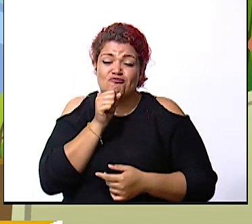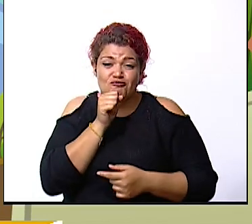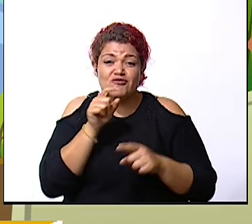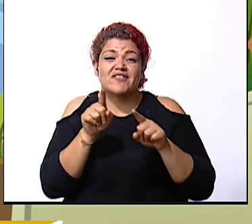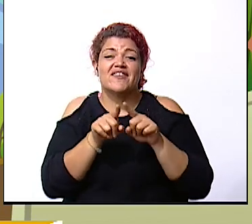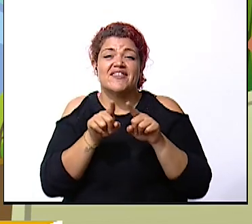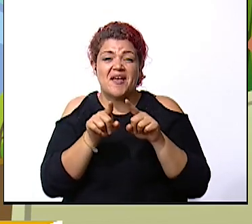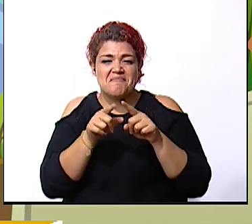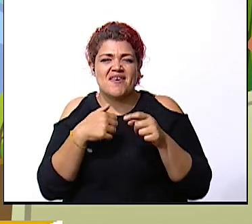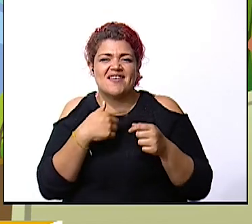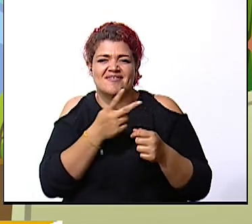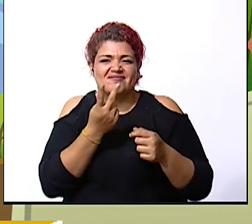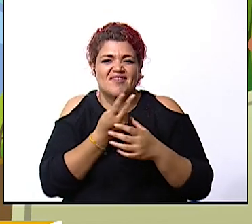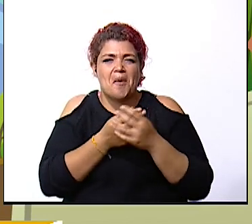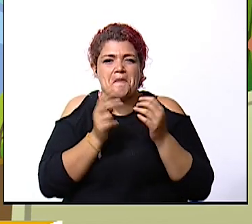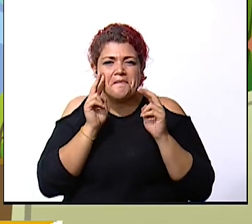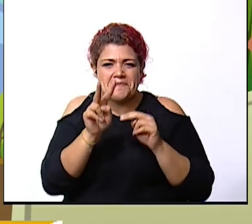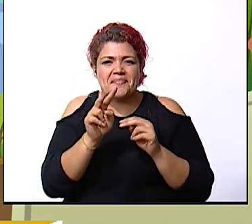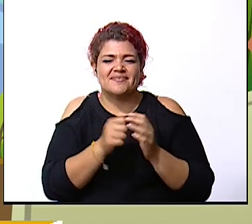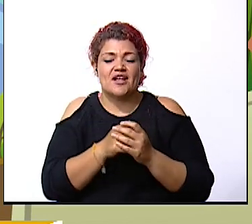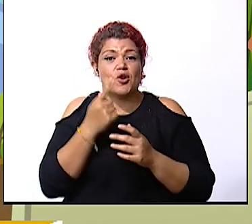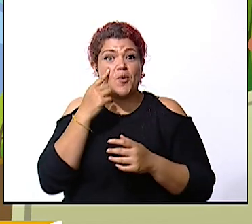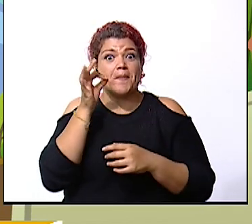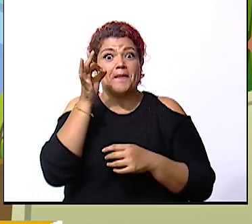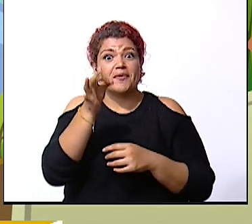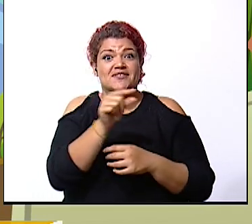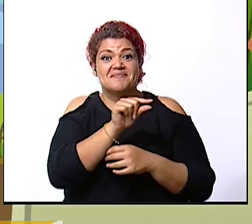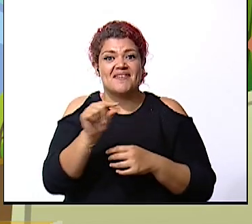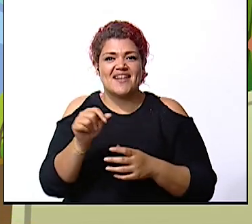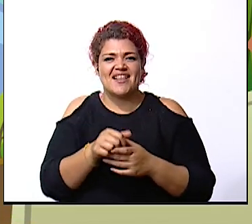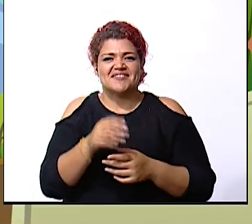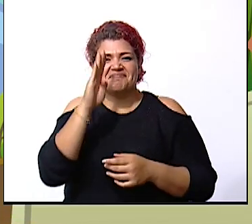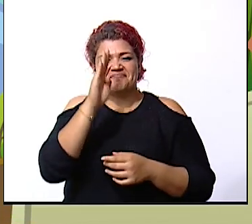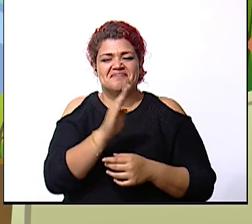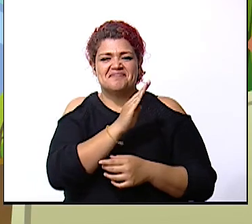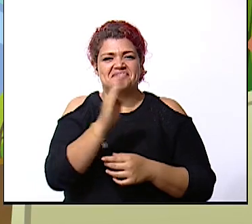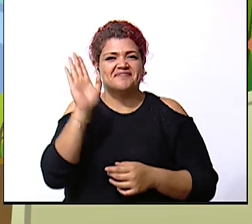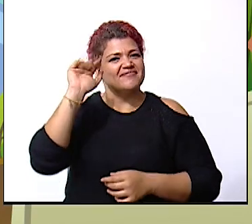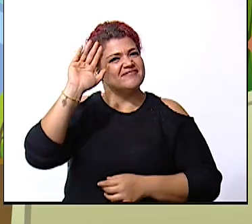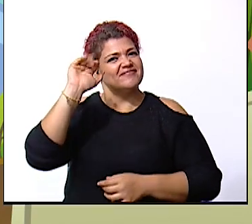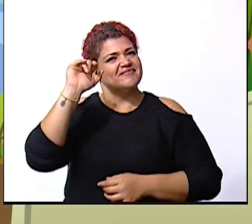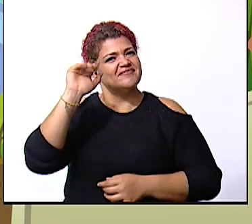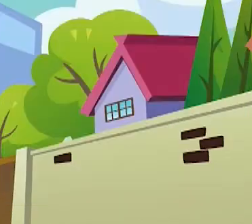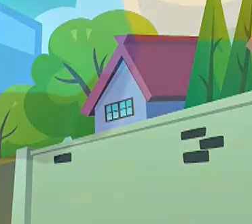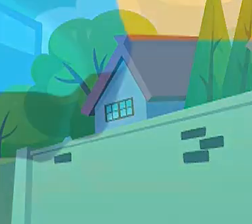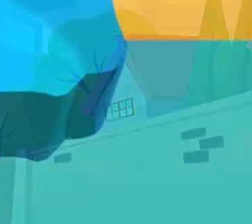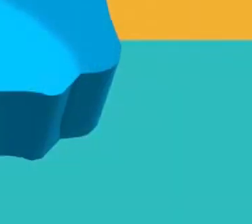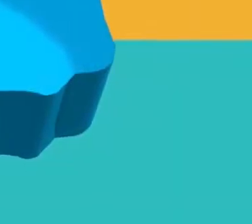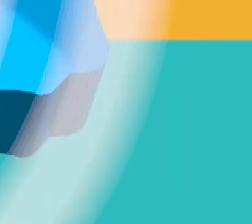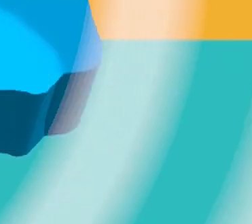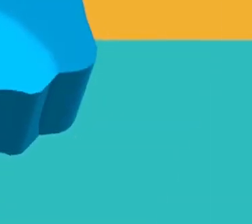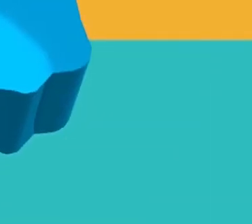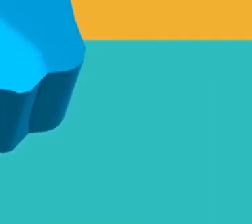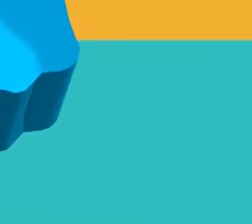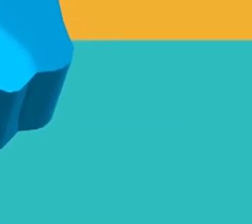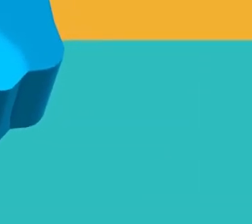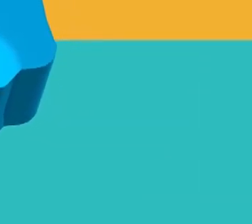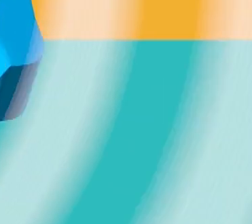nos acompañan nos vemos la próxima semana bendiciones chao chao